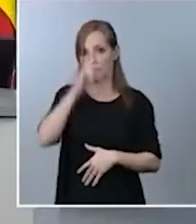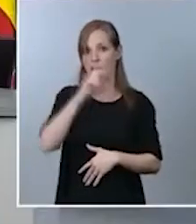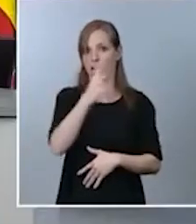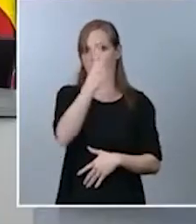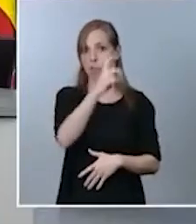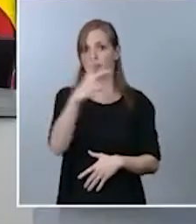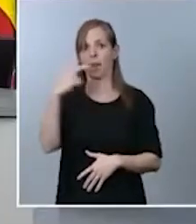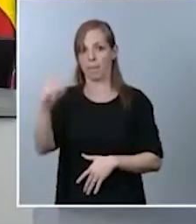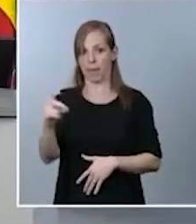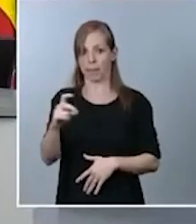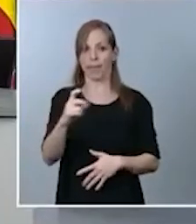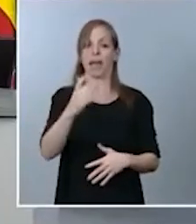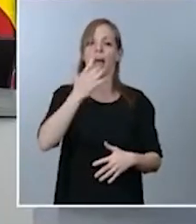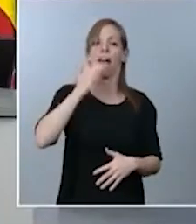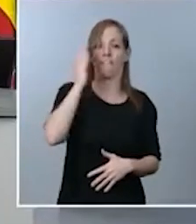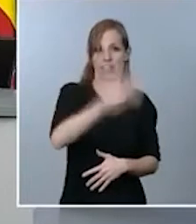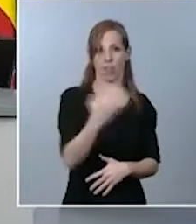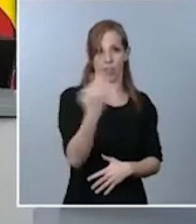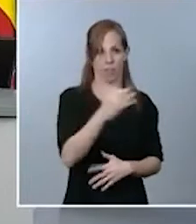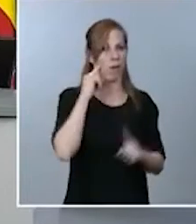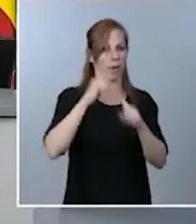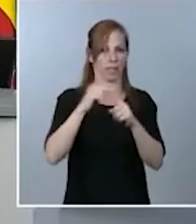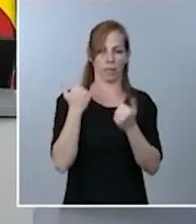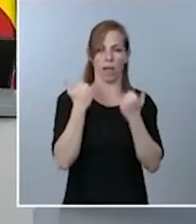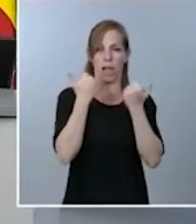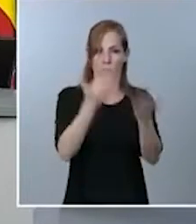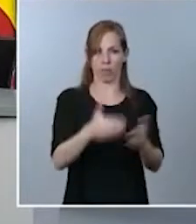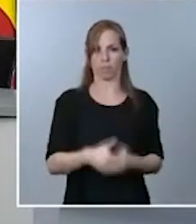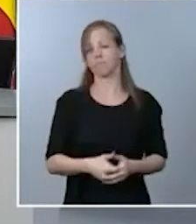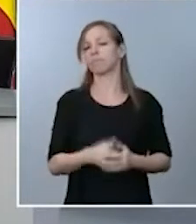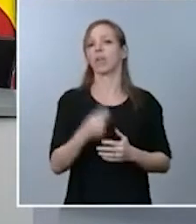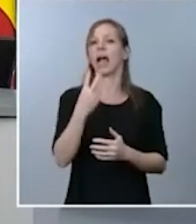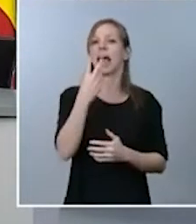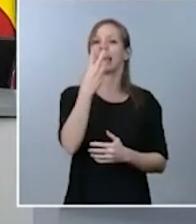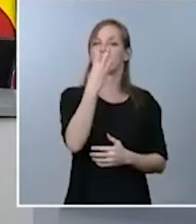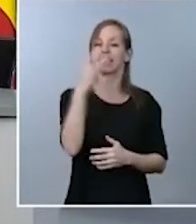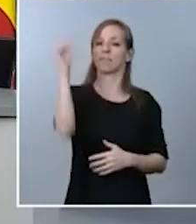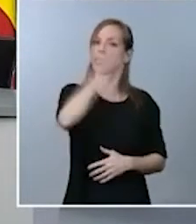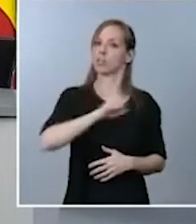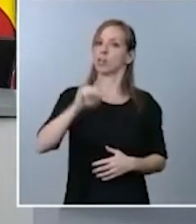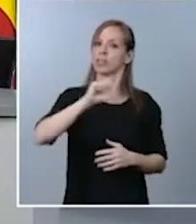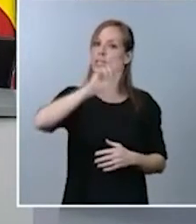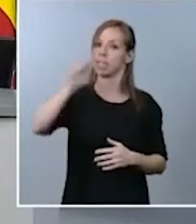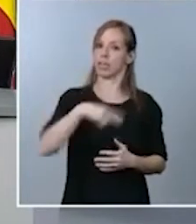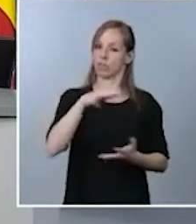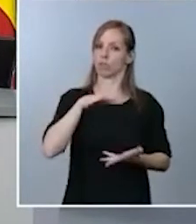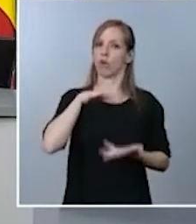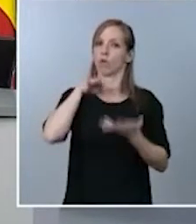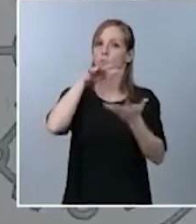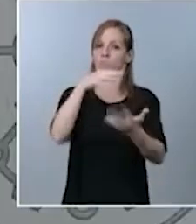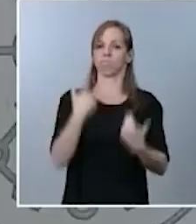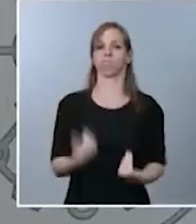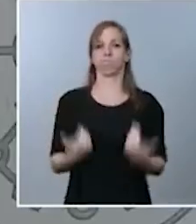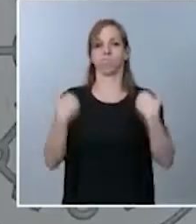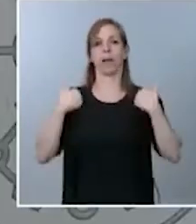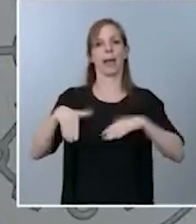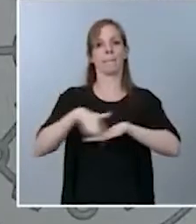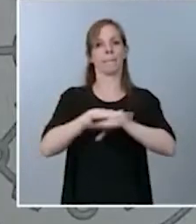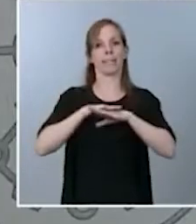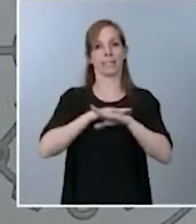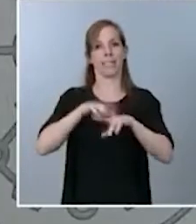Esta convocatoria tiene una dotación de tres millones de euros, irá a cargo del presupuesto del Ministerio de Agricultura y será